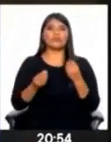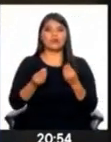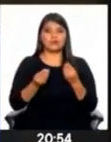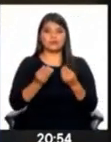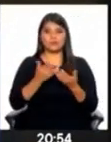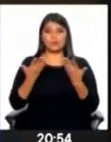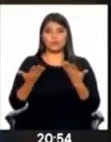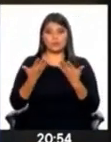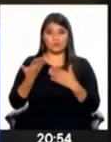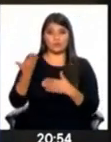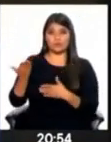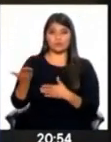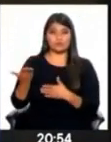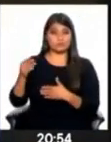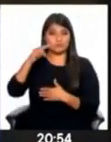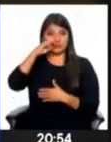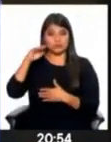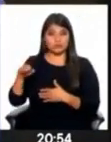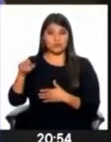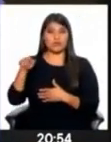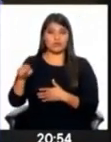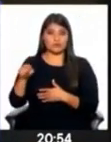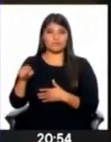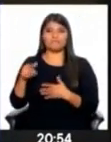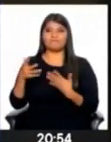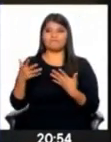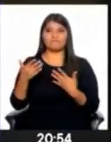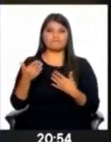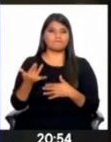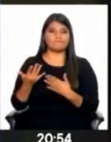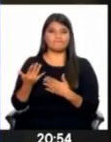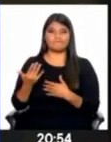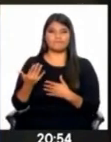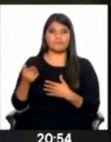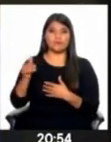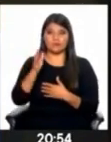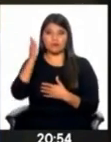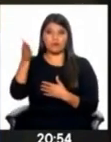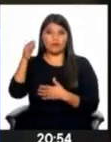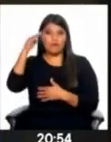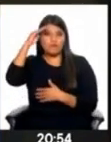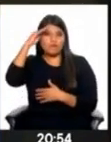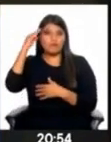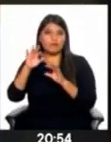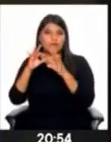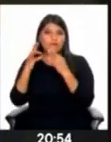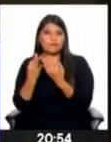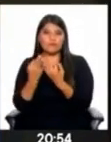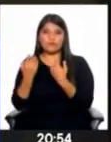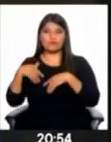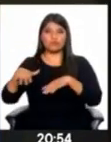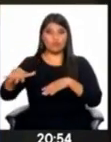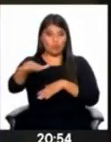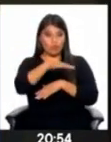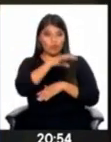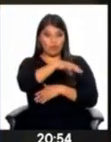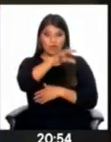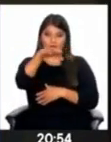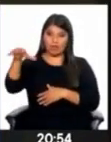denunciar de repente debería ser esa, pero hay comisarías de familia, pero no hay en todas